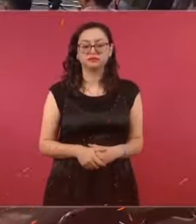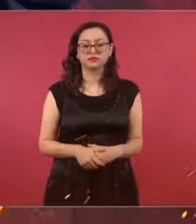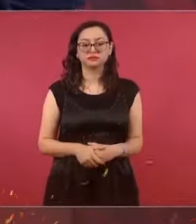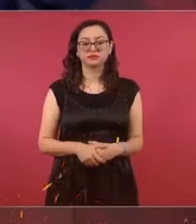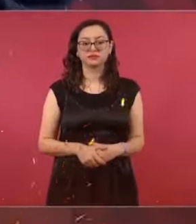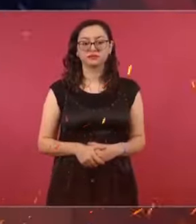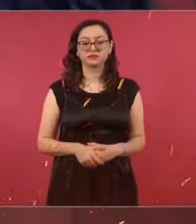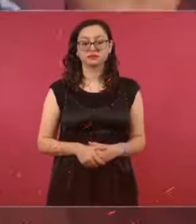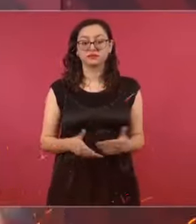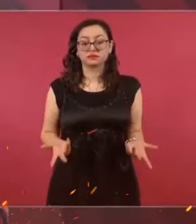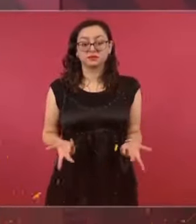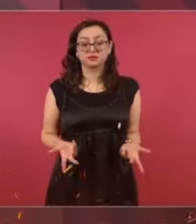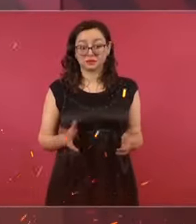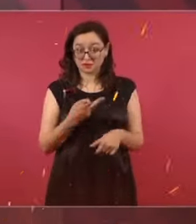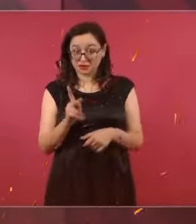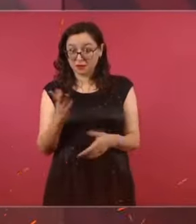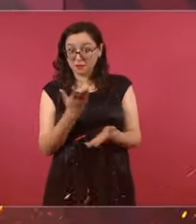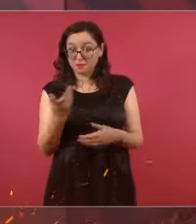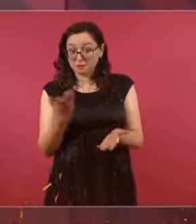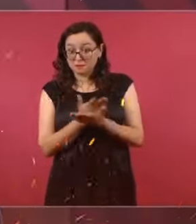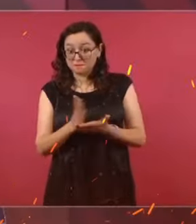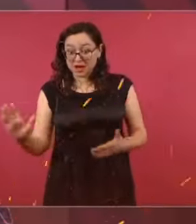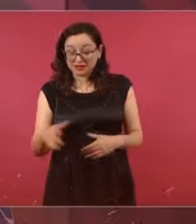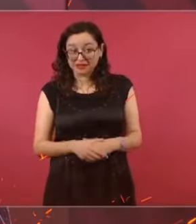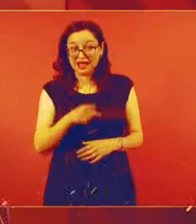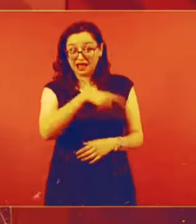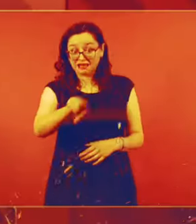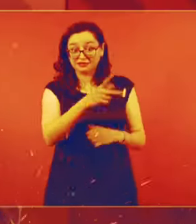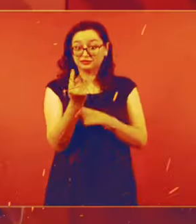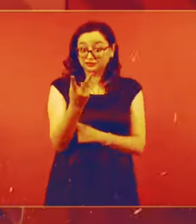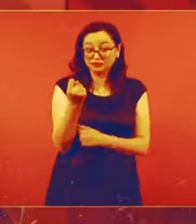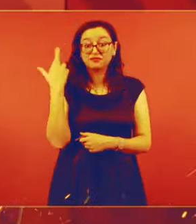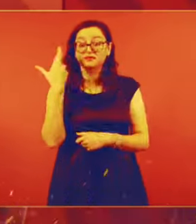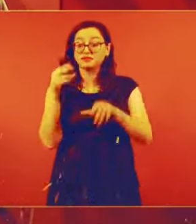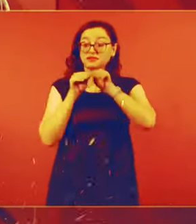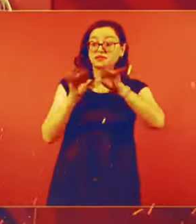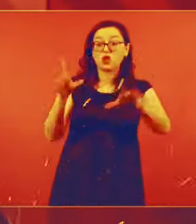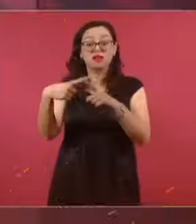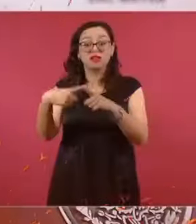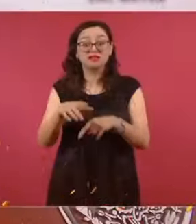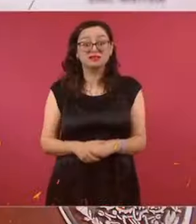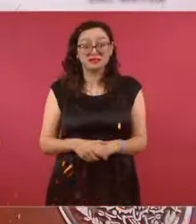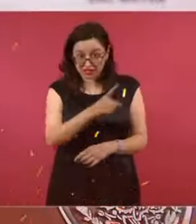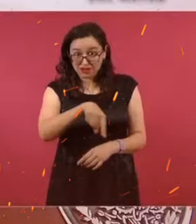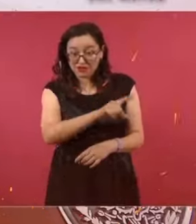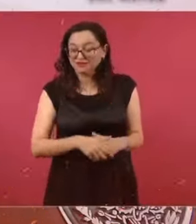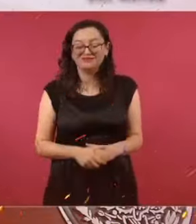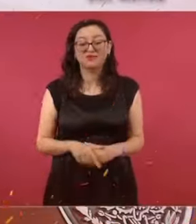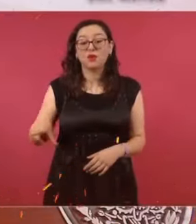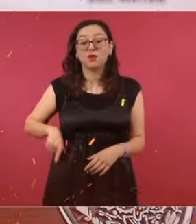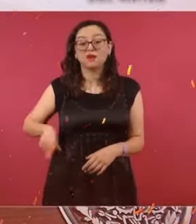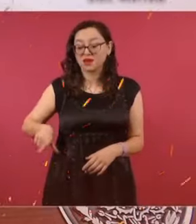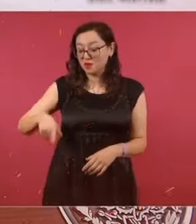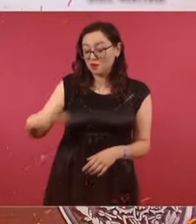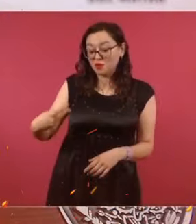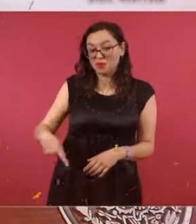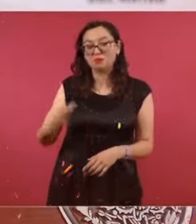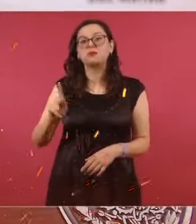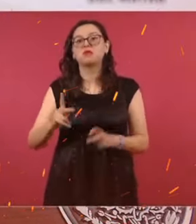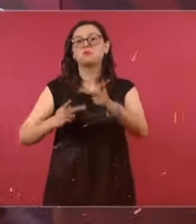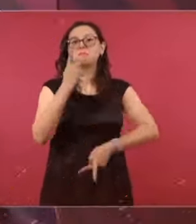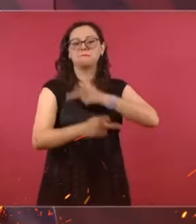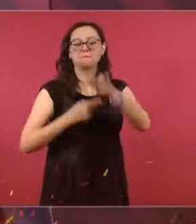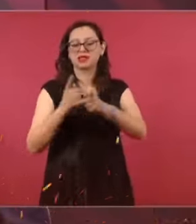Porque no son de su propiedad. Son concesiones públicas. Por eso no hay que hacerlo. No que regresar a lo que decía